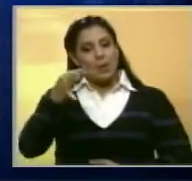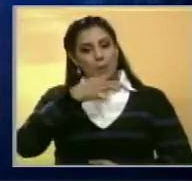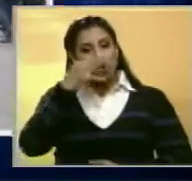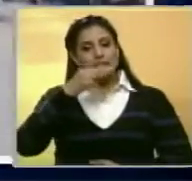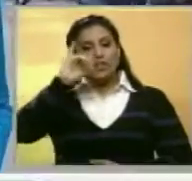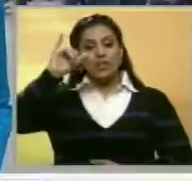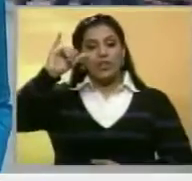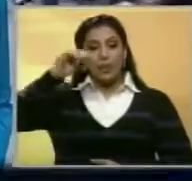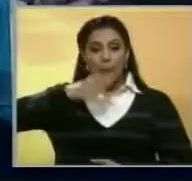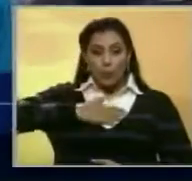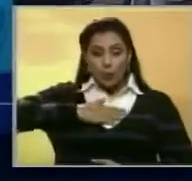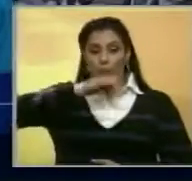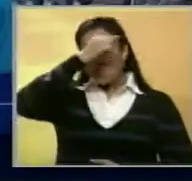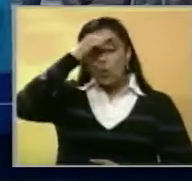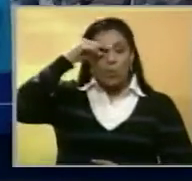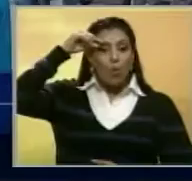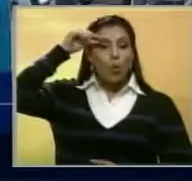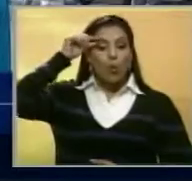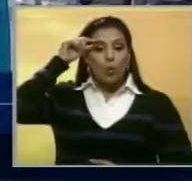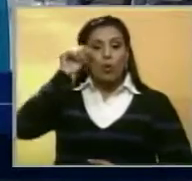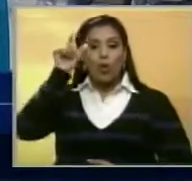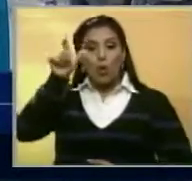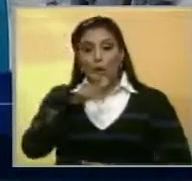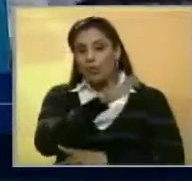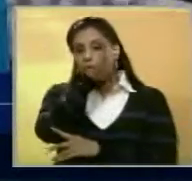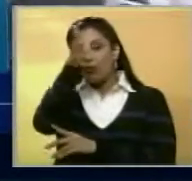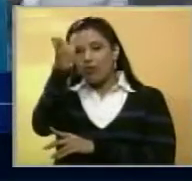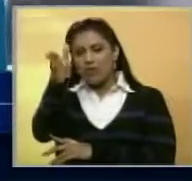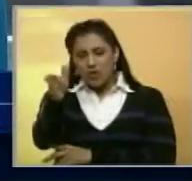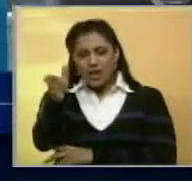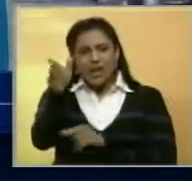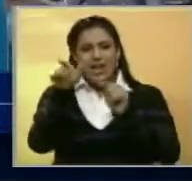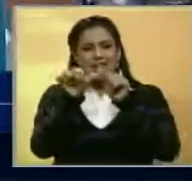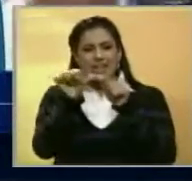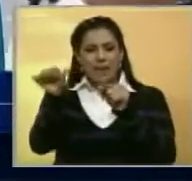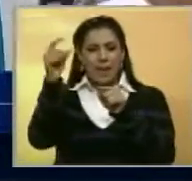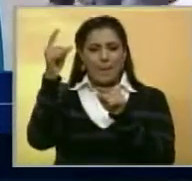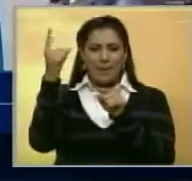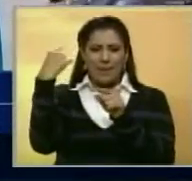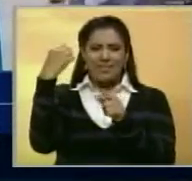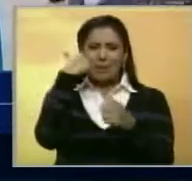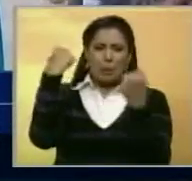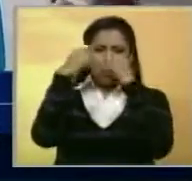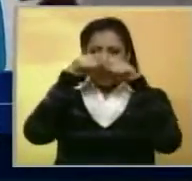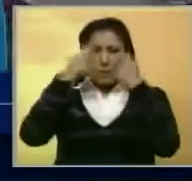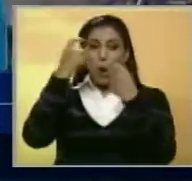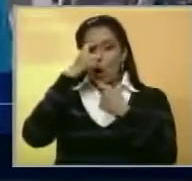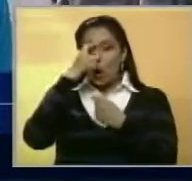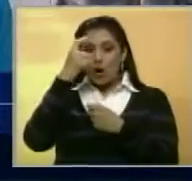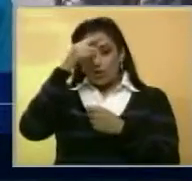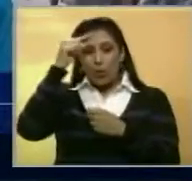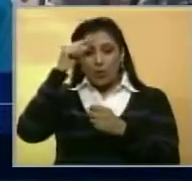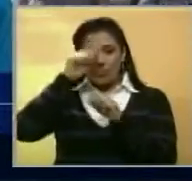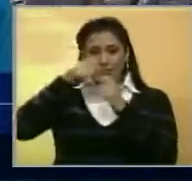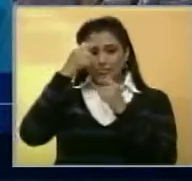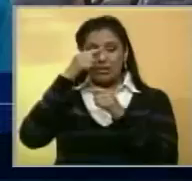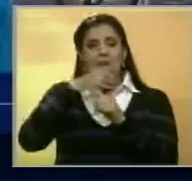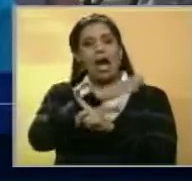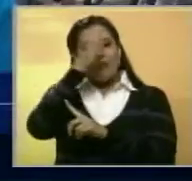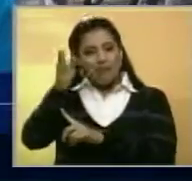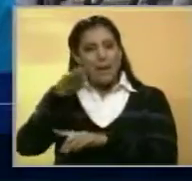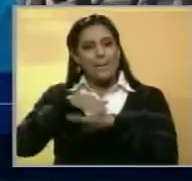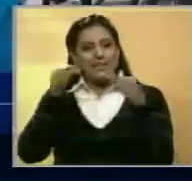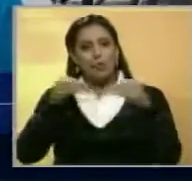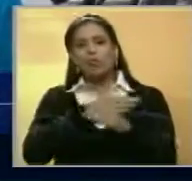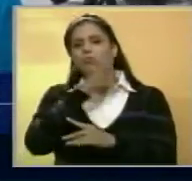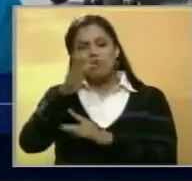tardes, Julio Borges, en compañía del resto de los parlamentarios que resultaron agredidos. La semana pasada, las afueras del Consejo Nacional Electoral acudió a la sede del Ministerio Público